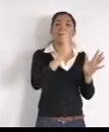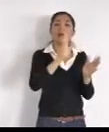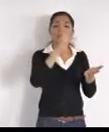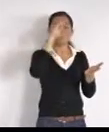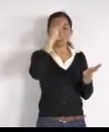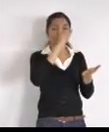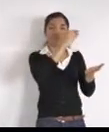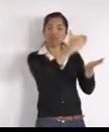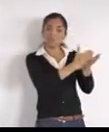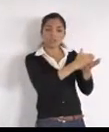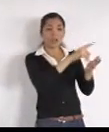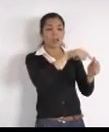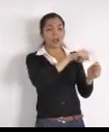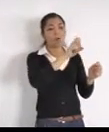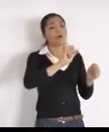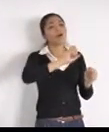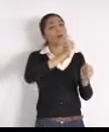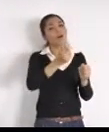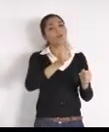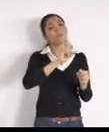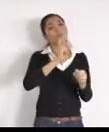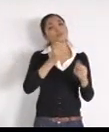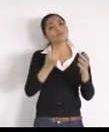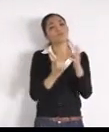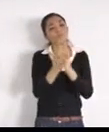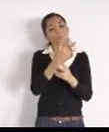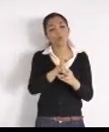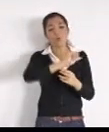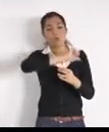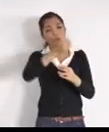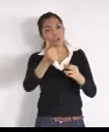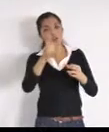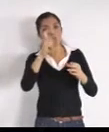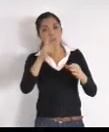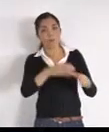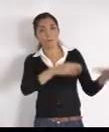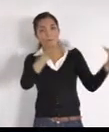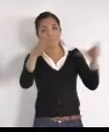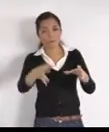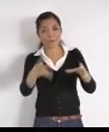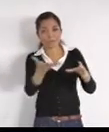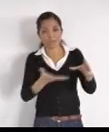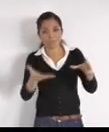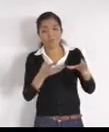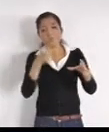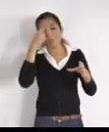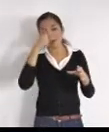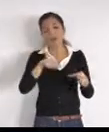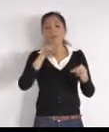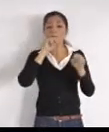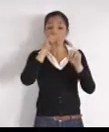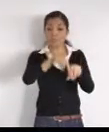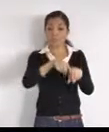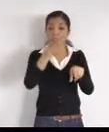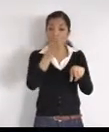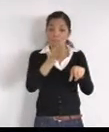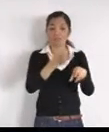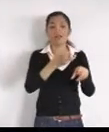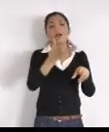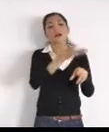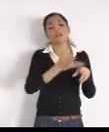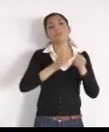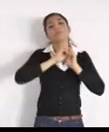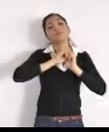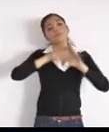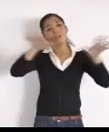una batería de pozos, en otro acuífero, y que con este, a través de una línea de impulsión, dotemos, de este servicio, a toda la zona del valle, entonces, no